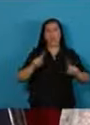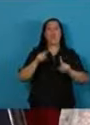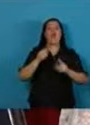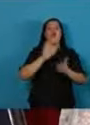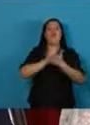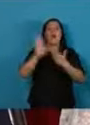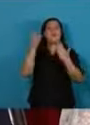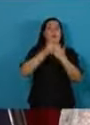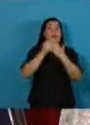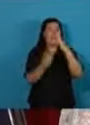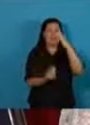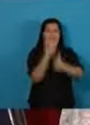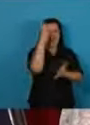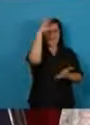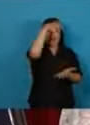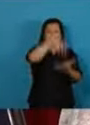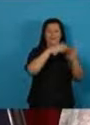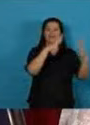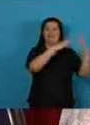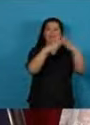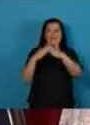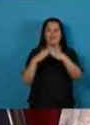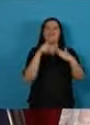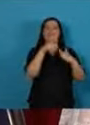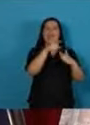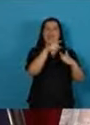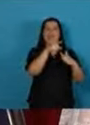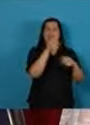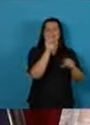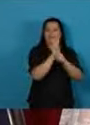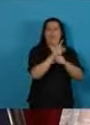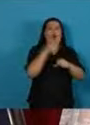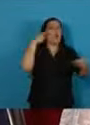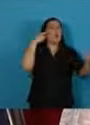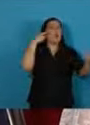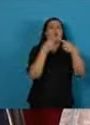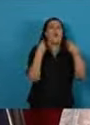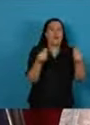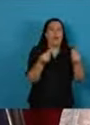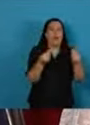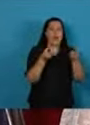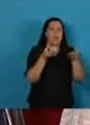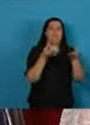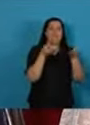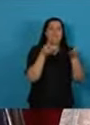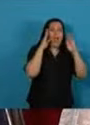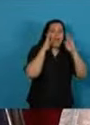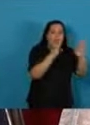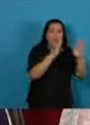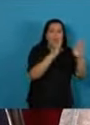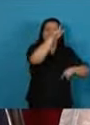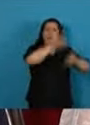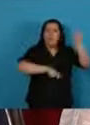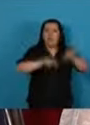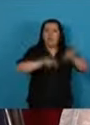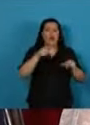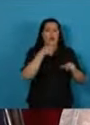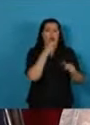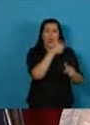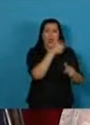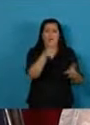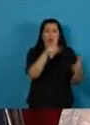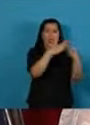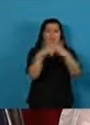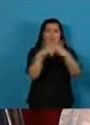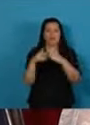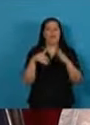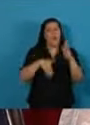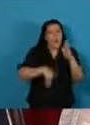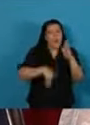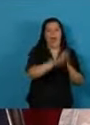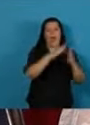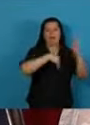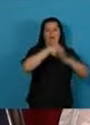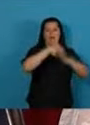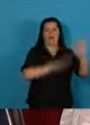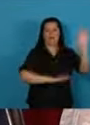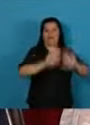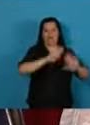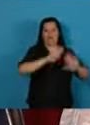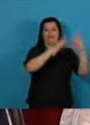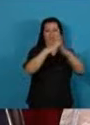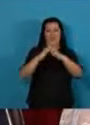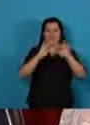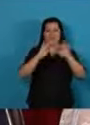Vivienda ha sido instituido con el propósito de atender a la solución de semejantes carencias. Vamos a